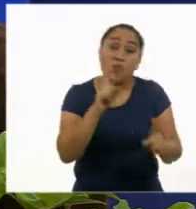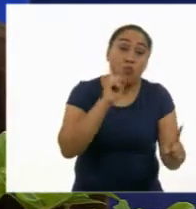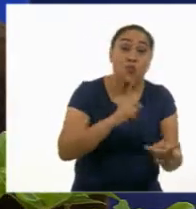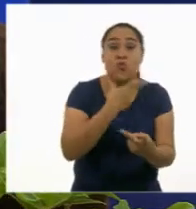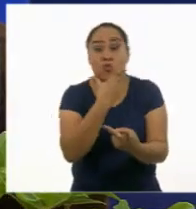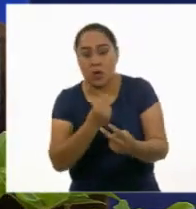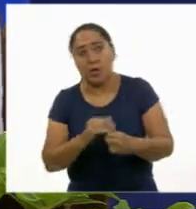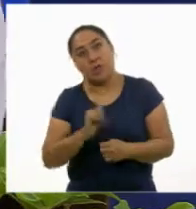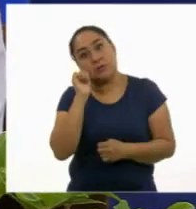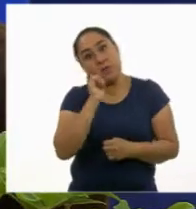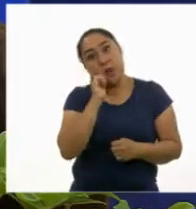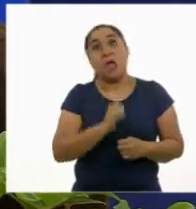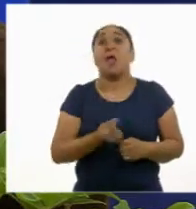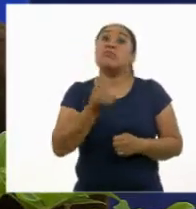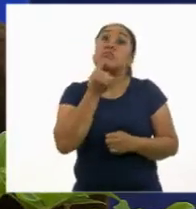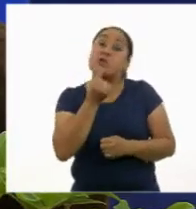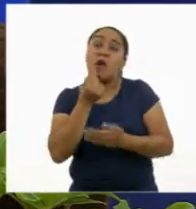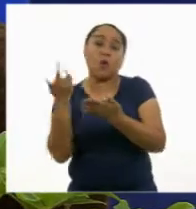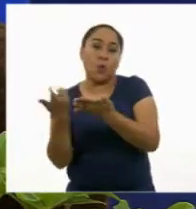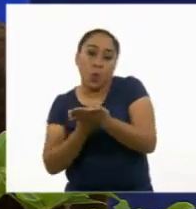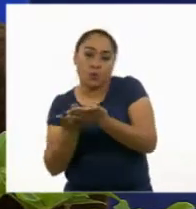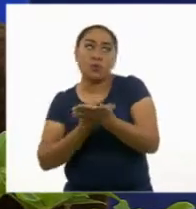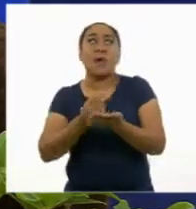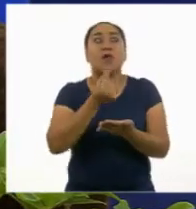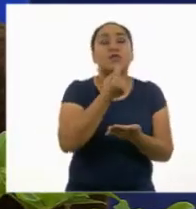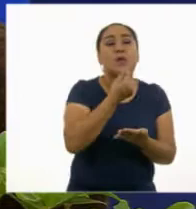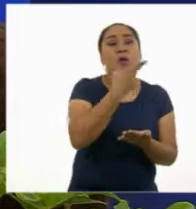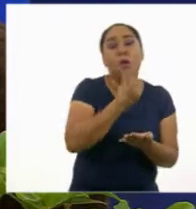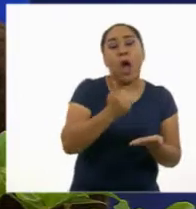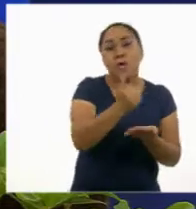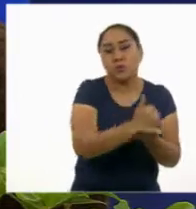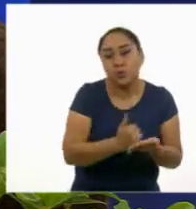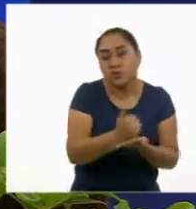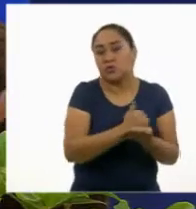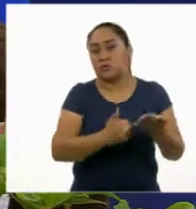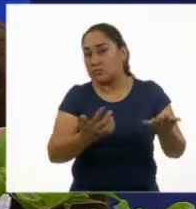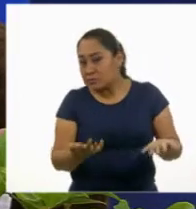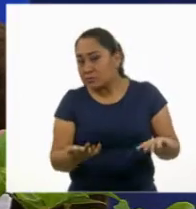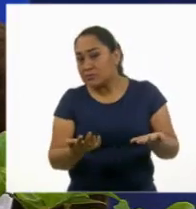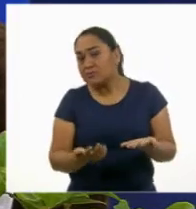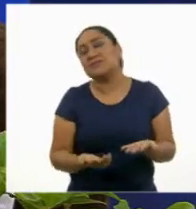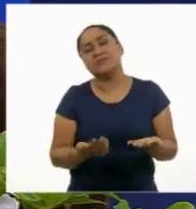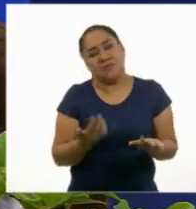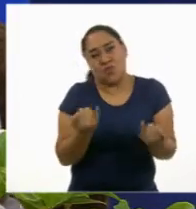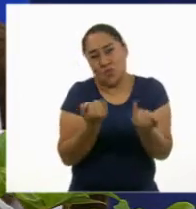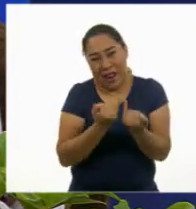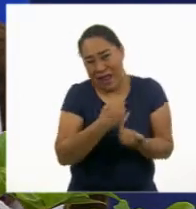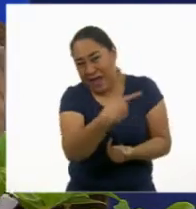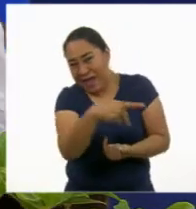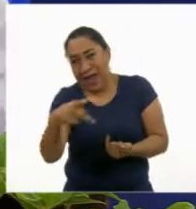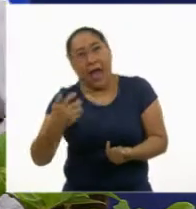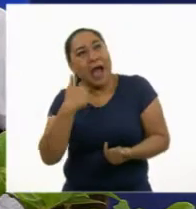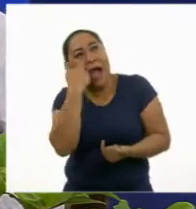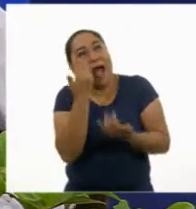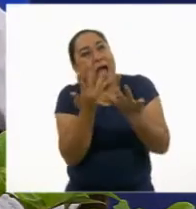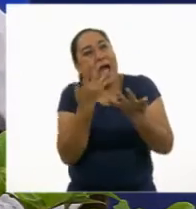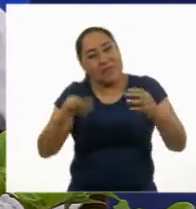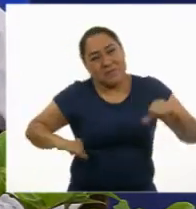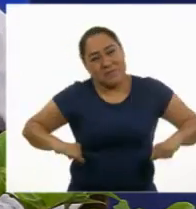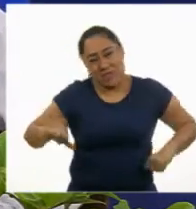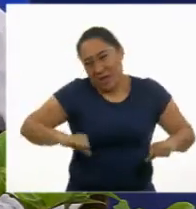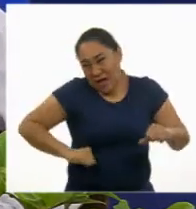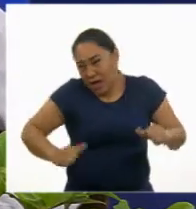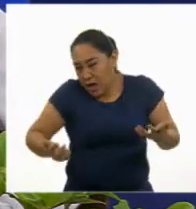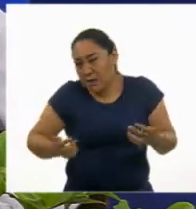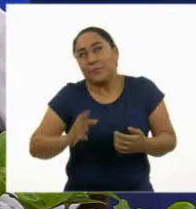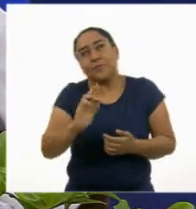Siempre hay este dilema que las niñas rosa, los niños azul y también sobre todo en las actividades que ellos quieren participar. Yo recuerdo que en mi